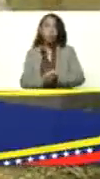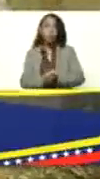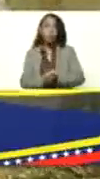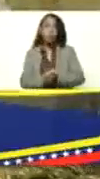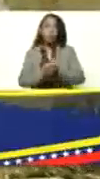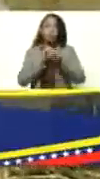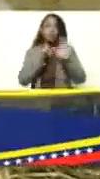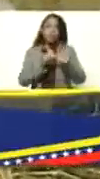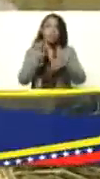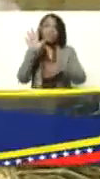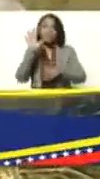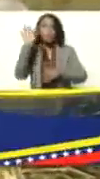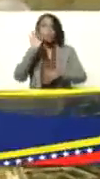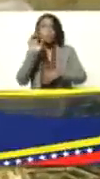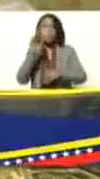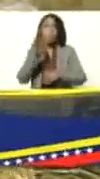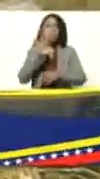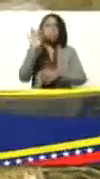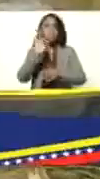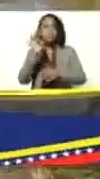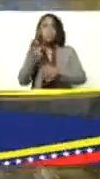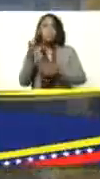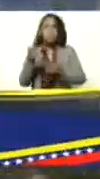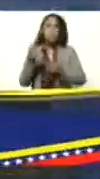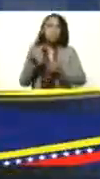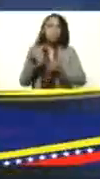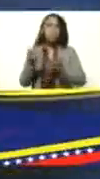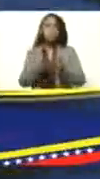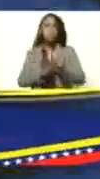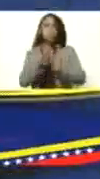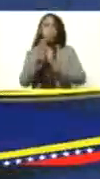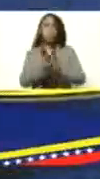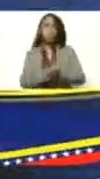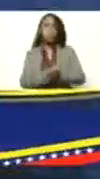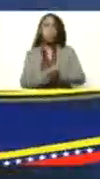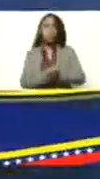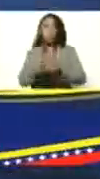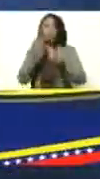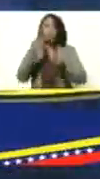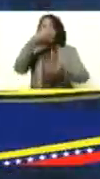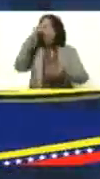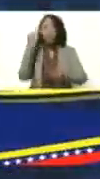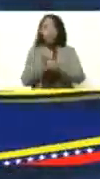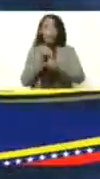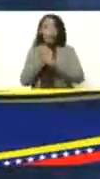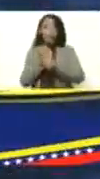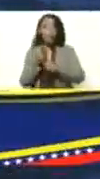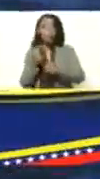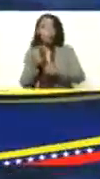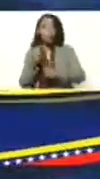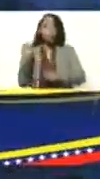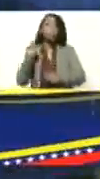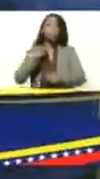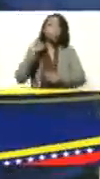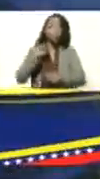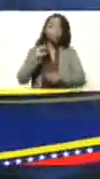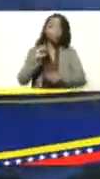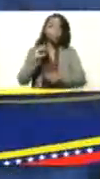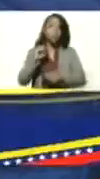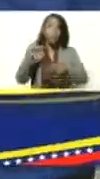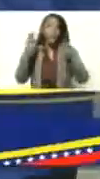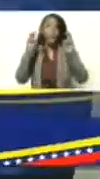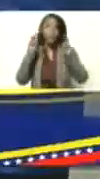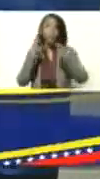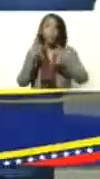65%, un porcentaje elevado. Es un porcentaje elevado. Mucho trabajo, Carmen Elena. Sí, en el área de